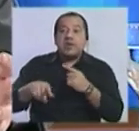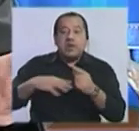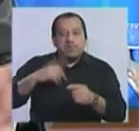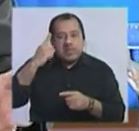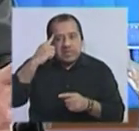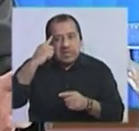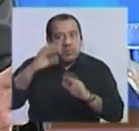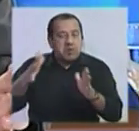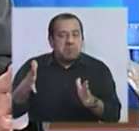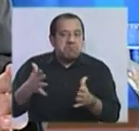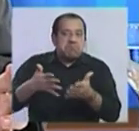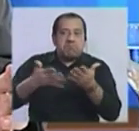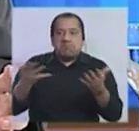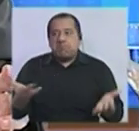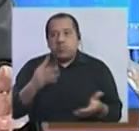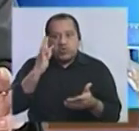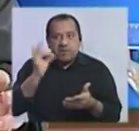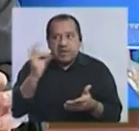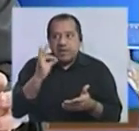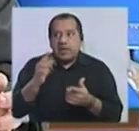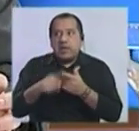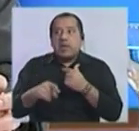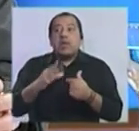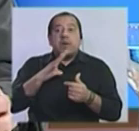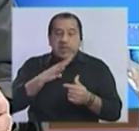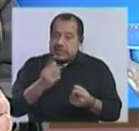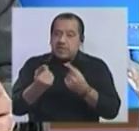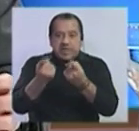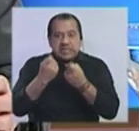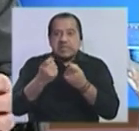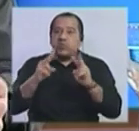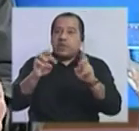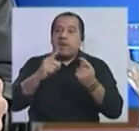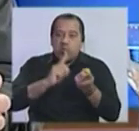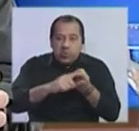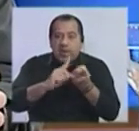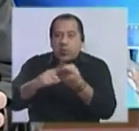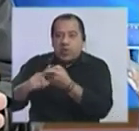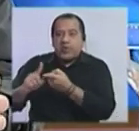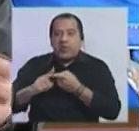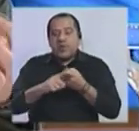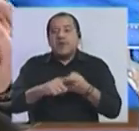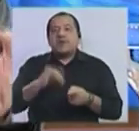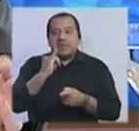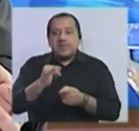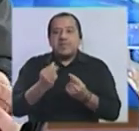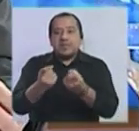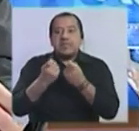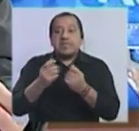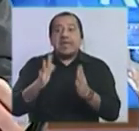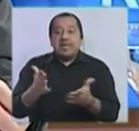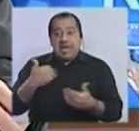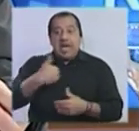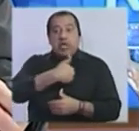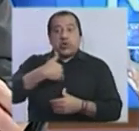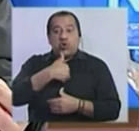en cualquiera de las posibilidades, va a requerir una articulación. Y lo que decías del rol que va